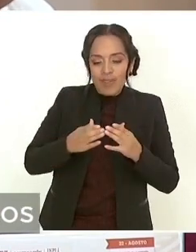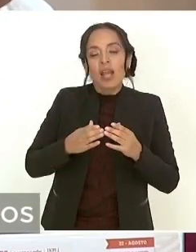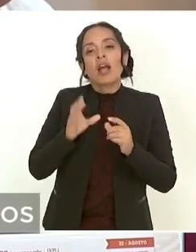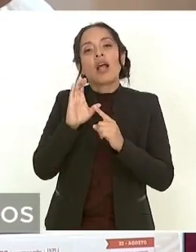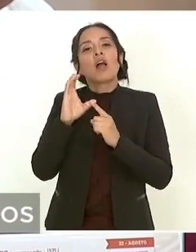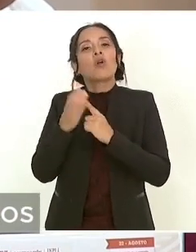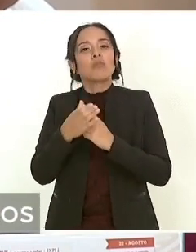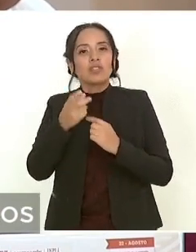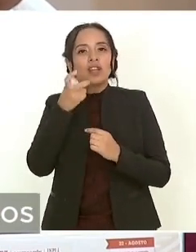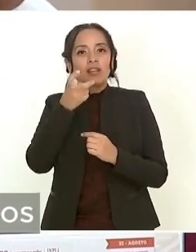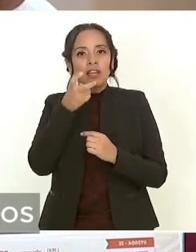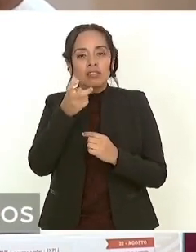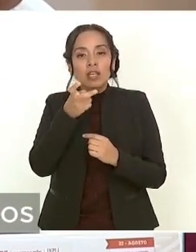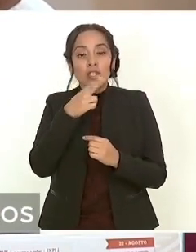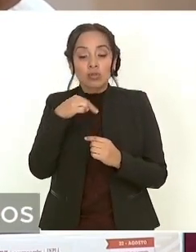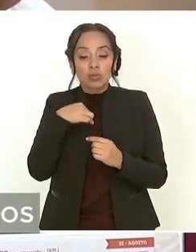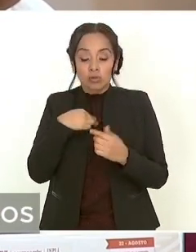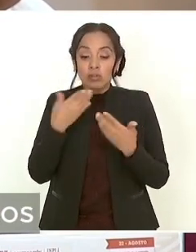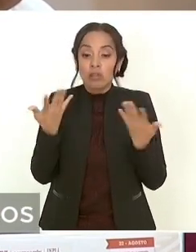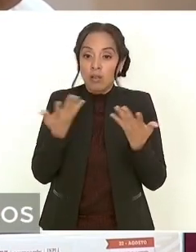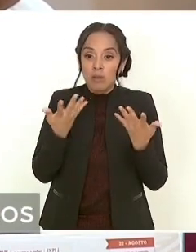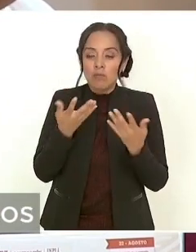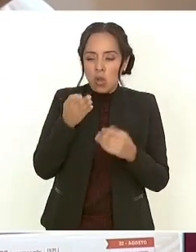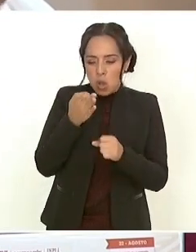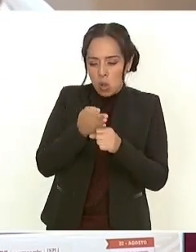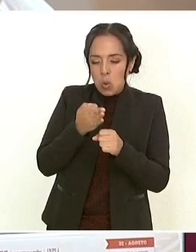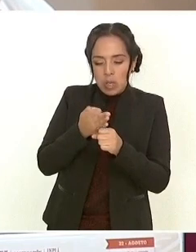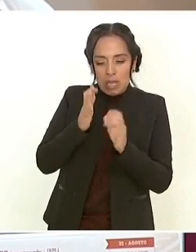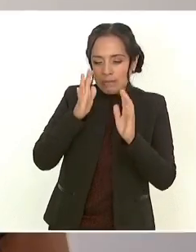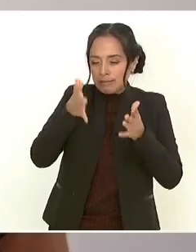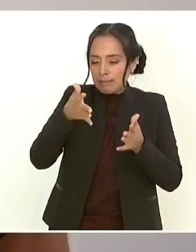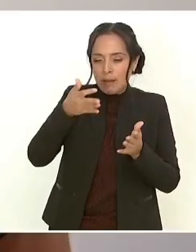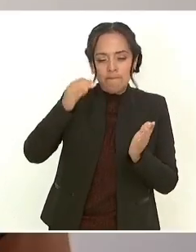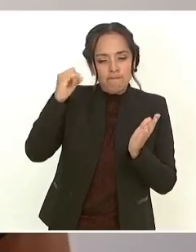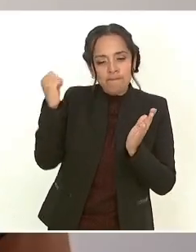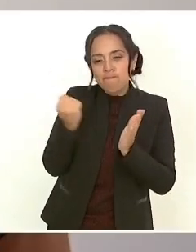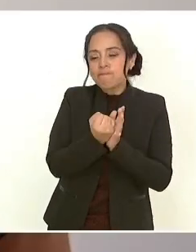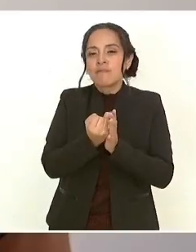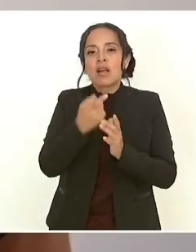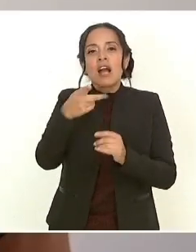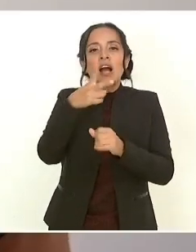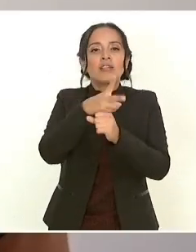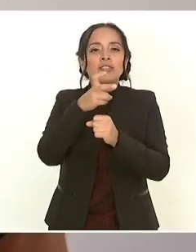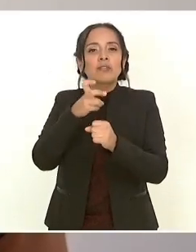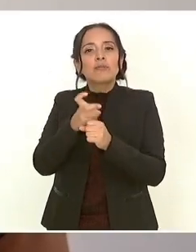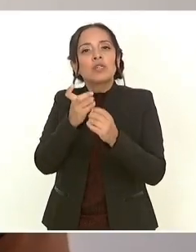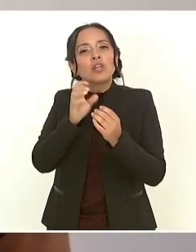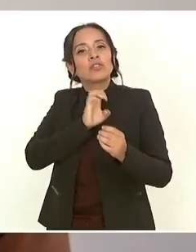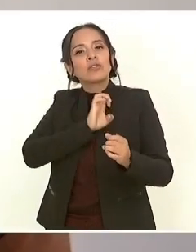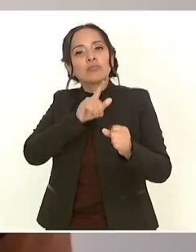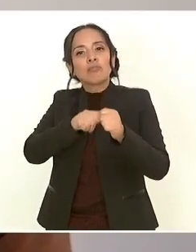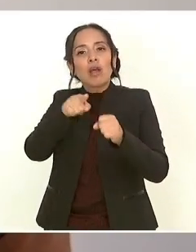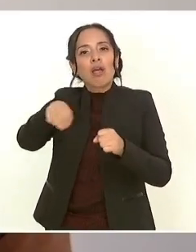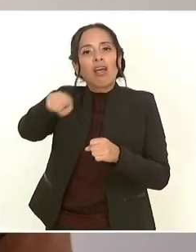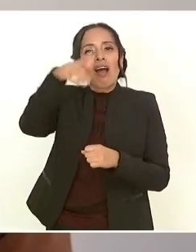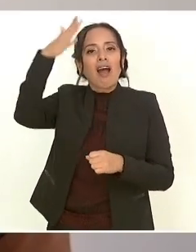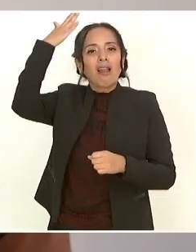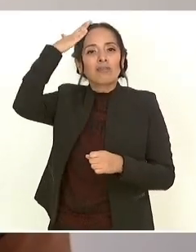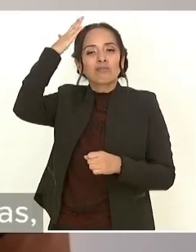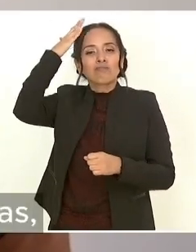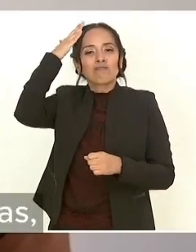que habremos de instalar en unos minutos, a los invitados especiales, a las autoridades